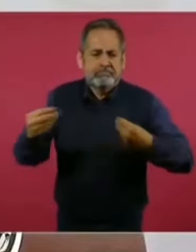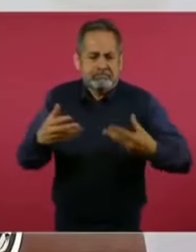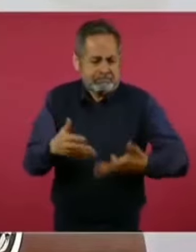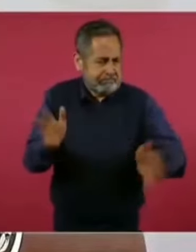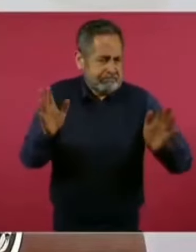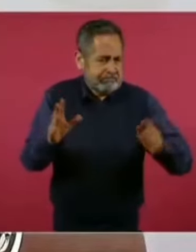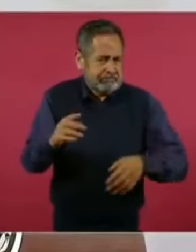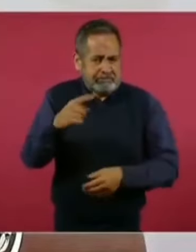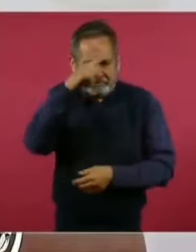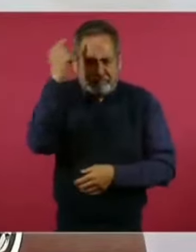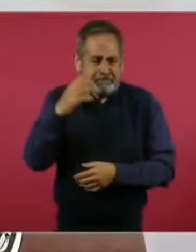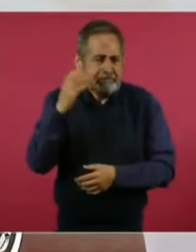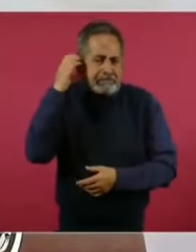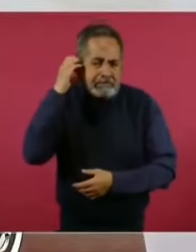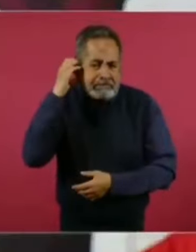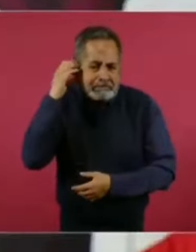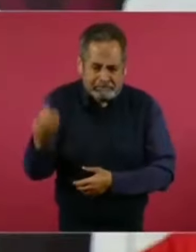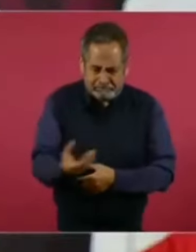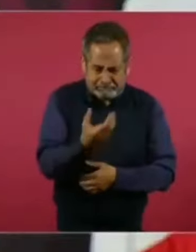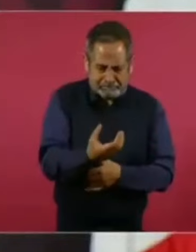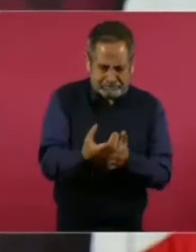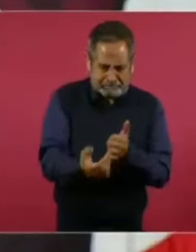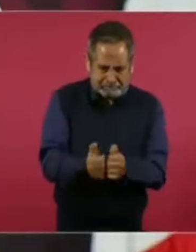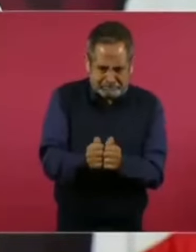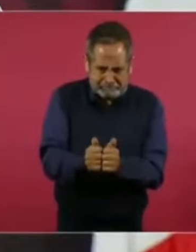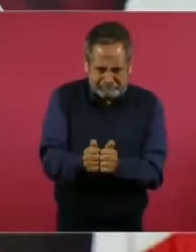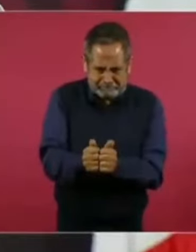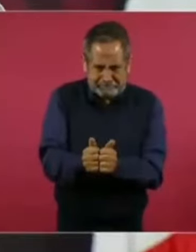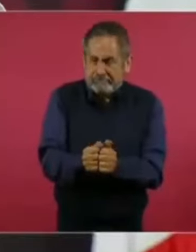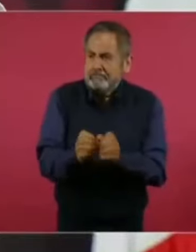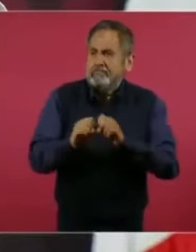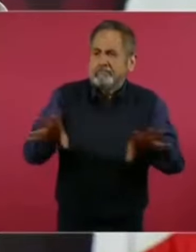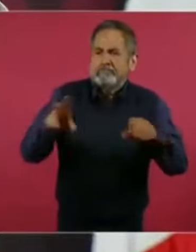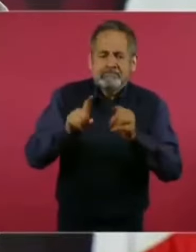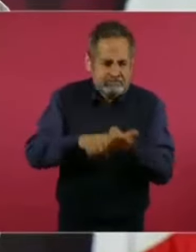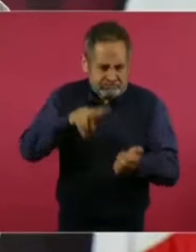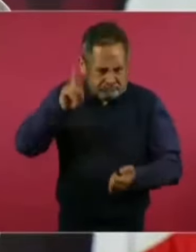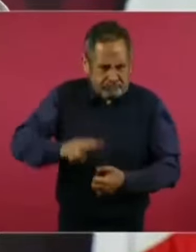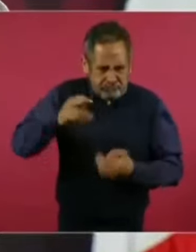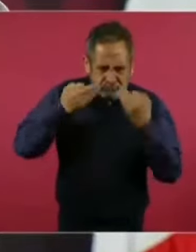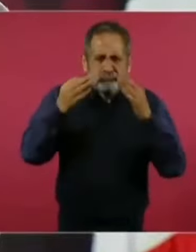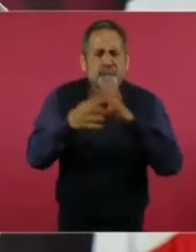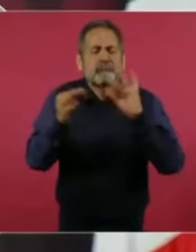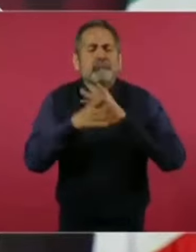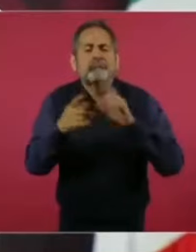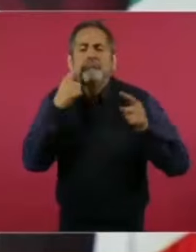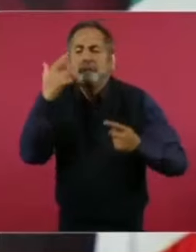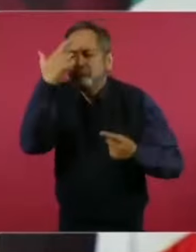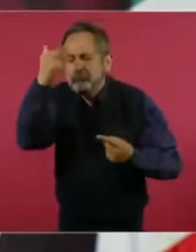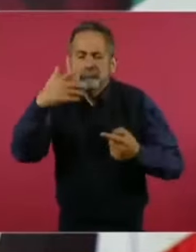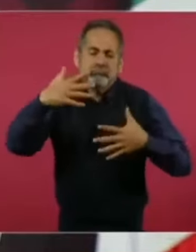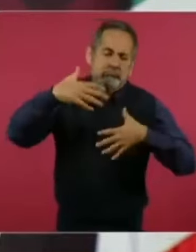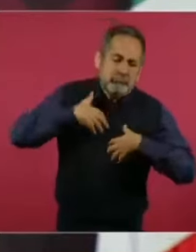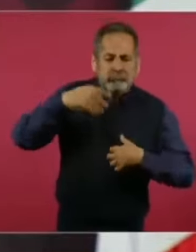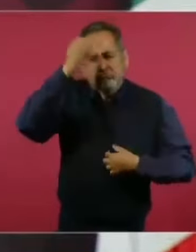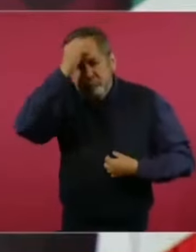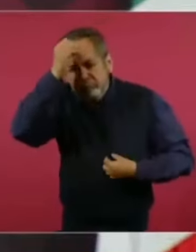puede estar dando su opinión,